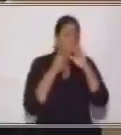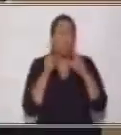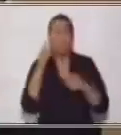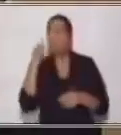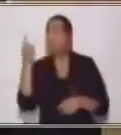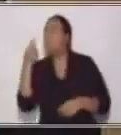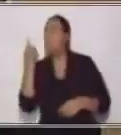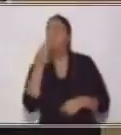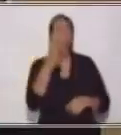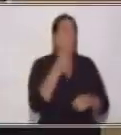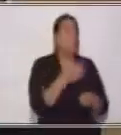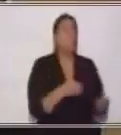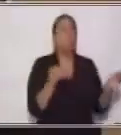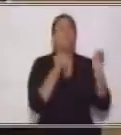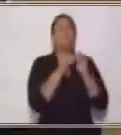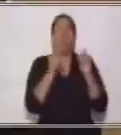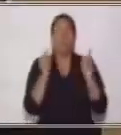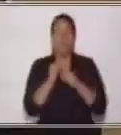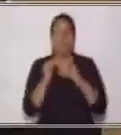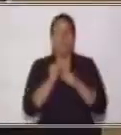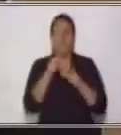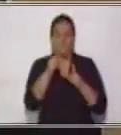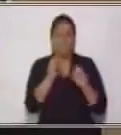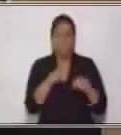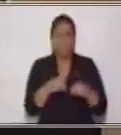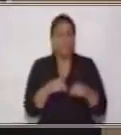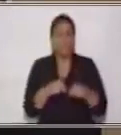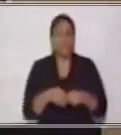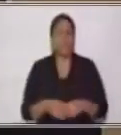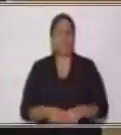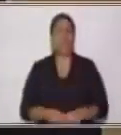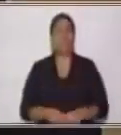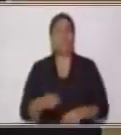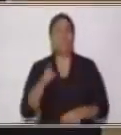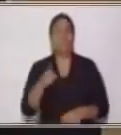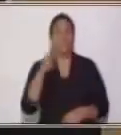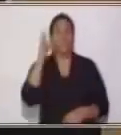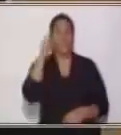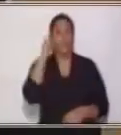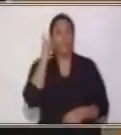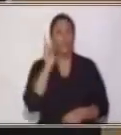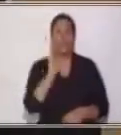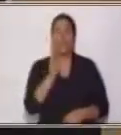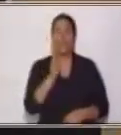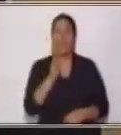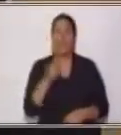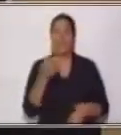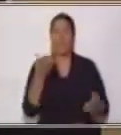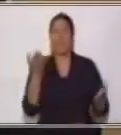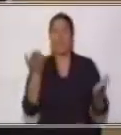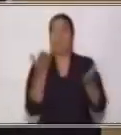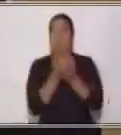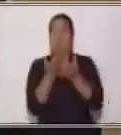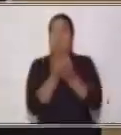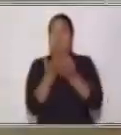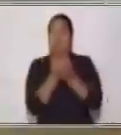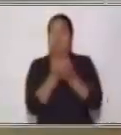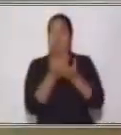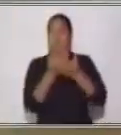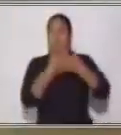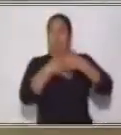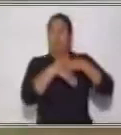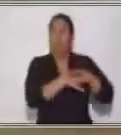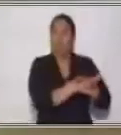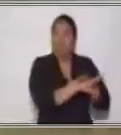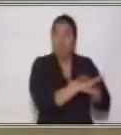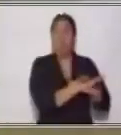más palabras. Claro que sí lo pueden hacer. Claro bien. Ten presente siempre guardar todas tus cosas que tú hagas